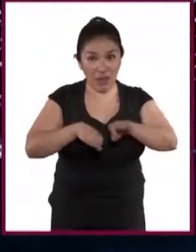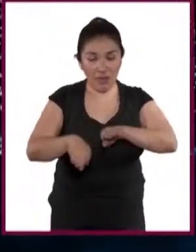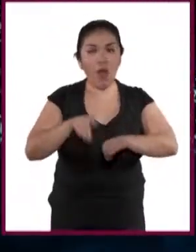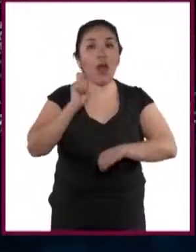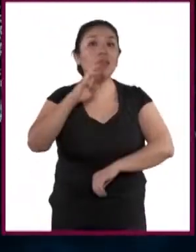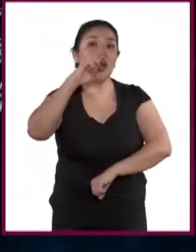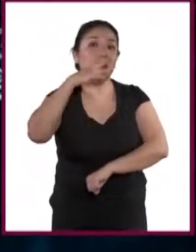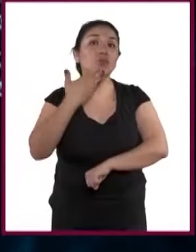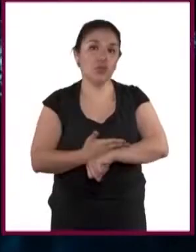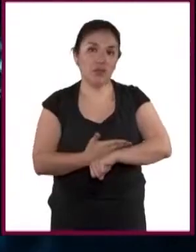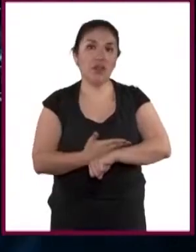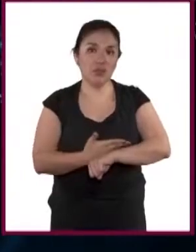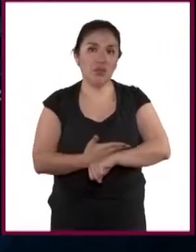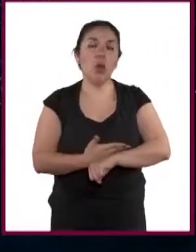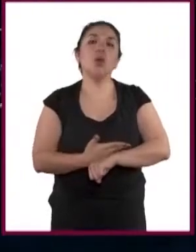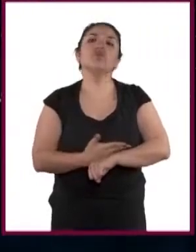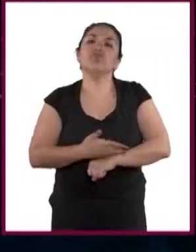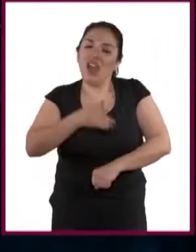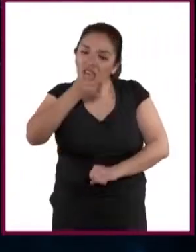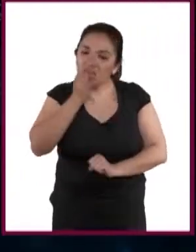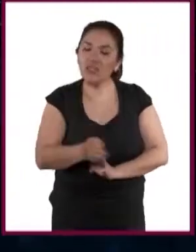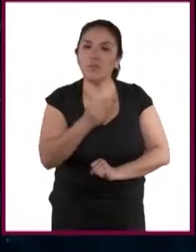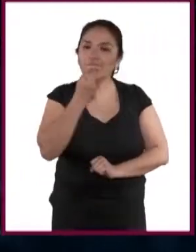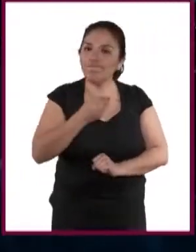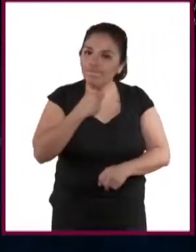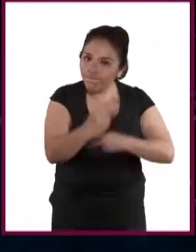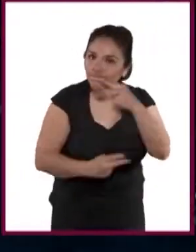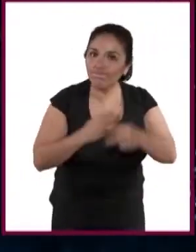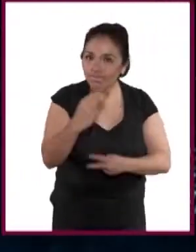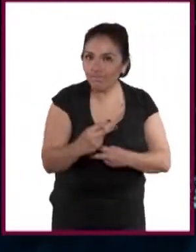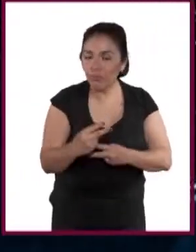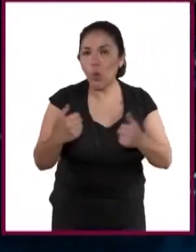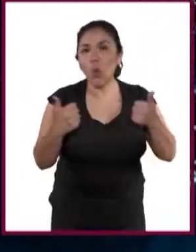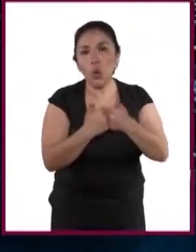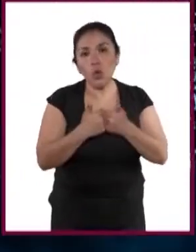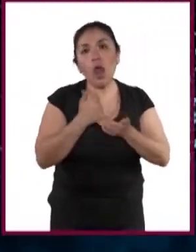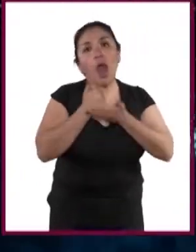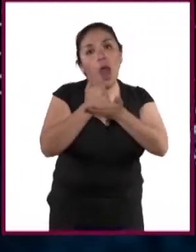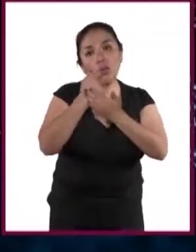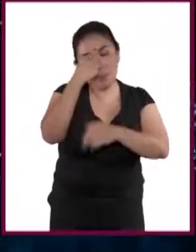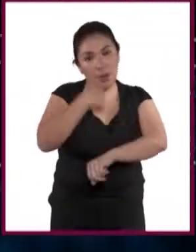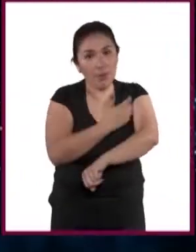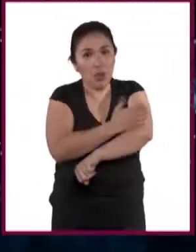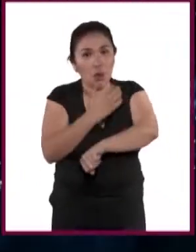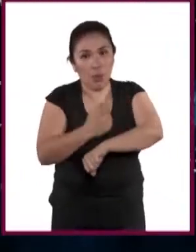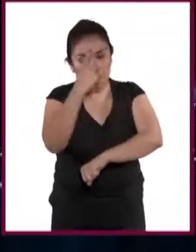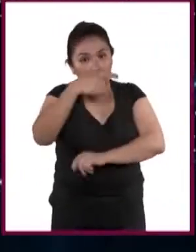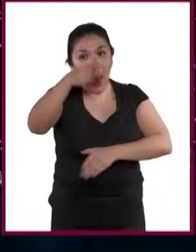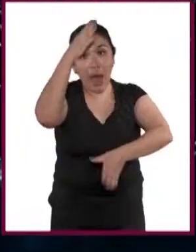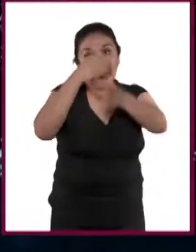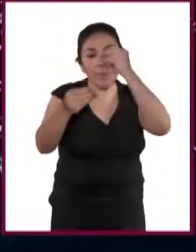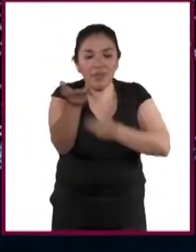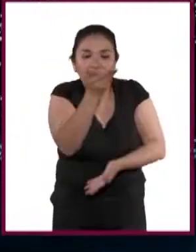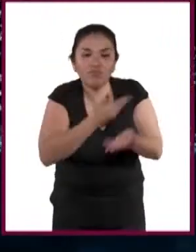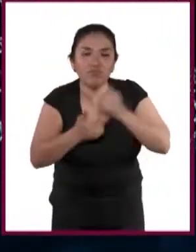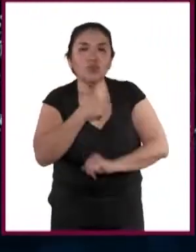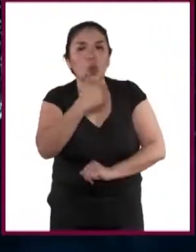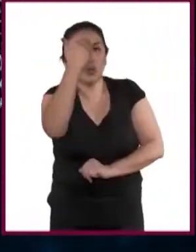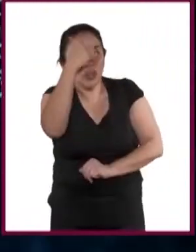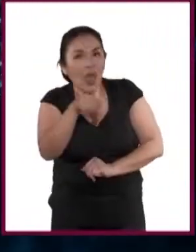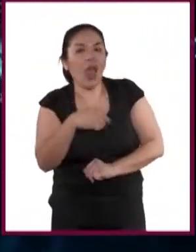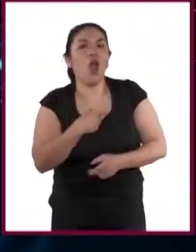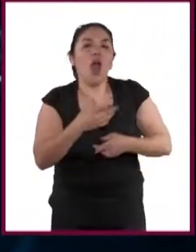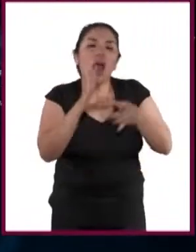responsabilidad, tener compromiso, tener contribución con mis compañeros para que aprendan un poquito de lo que yo sé.